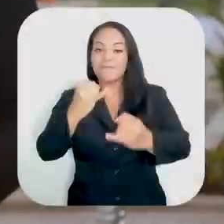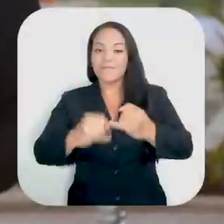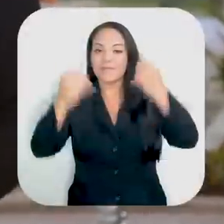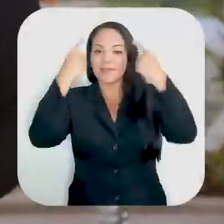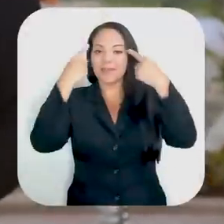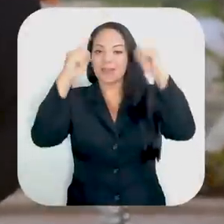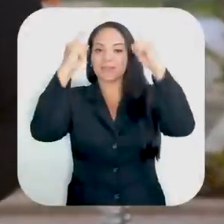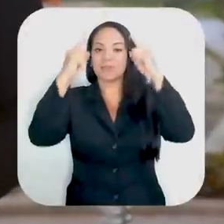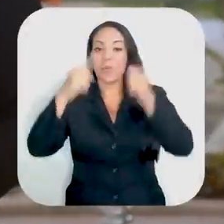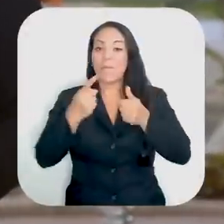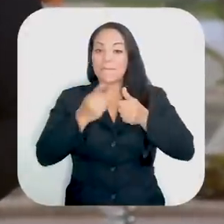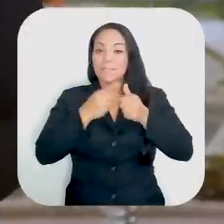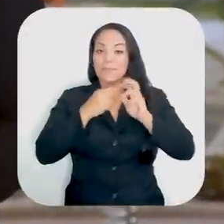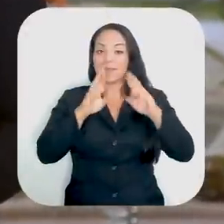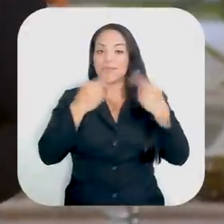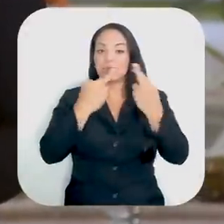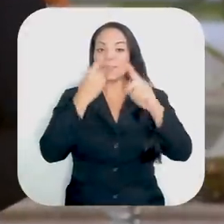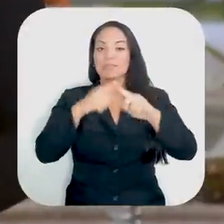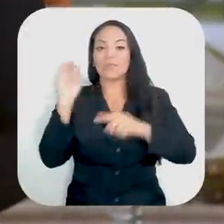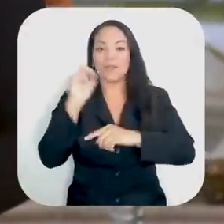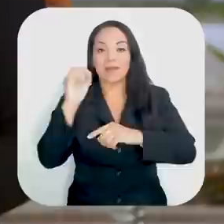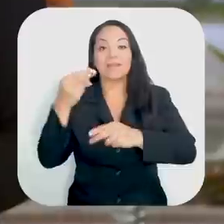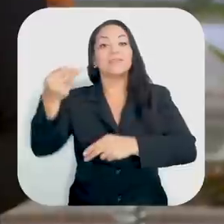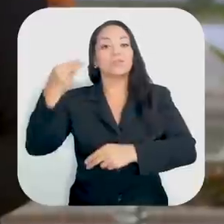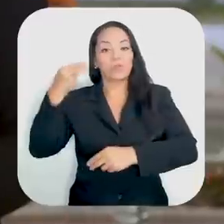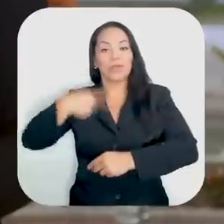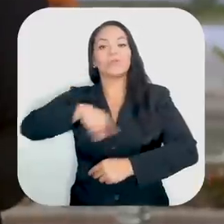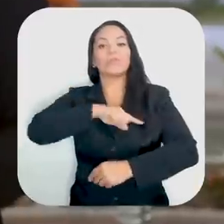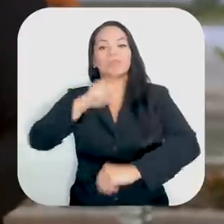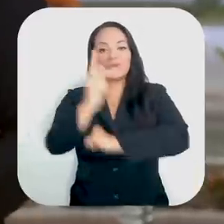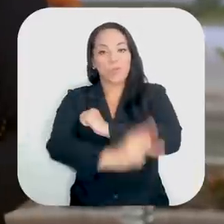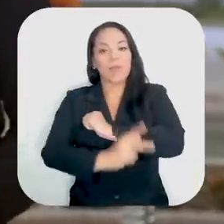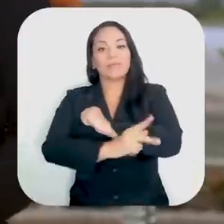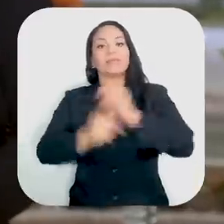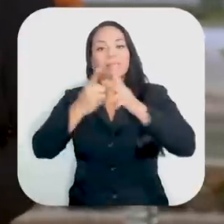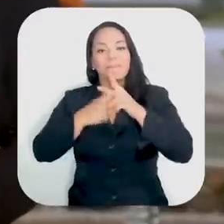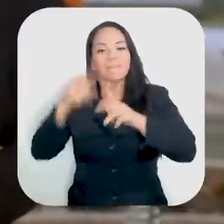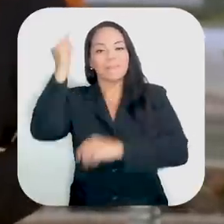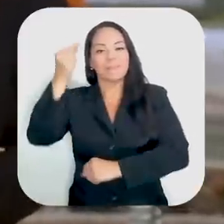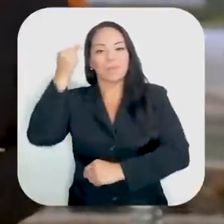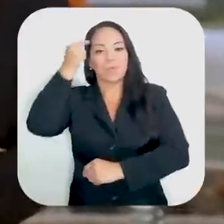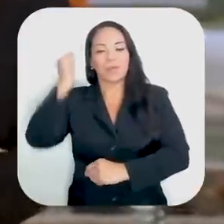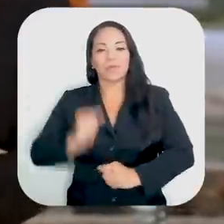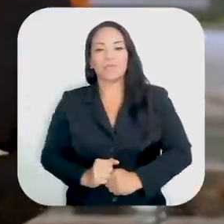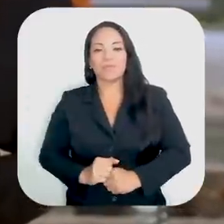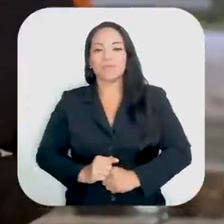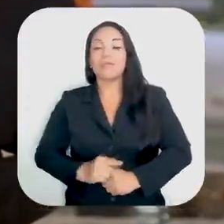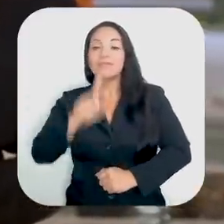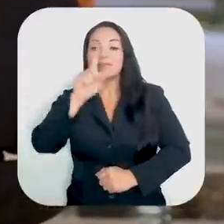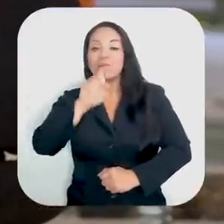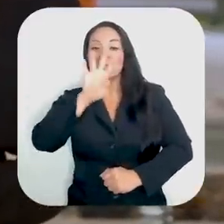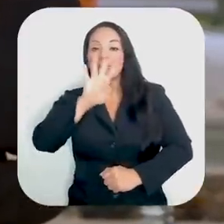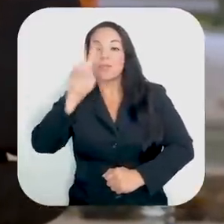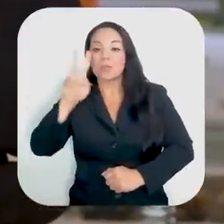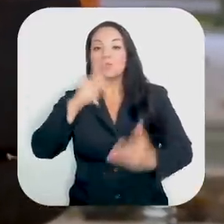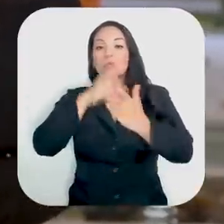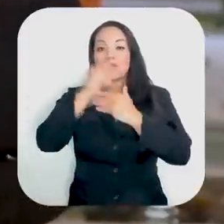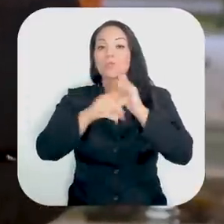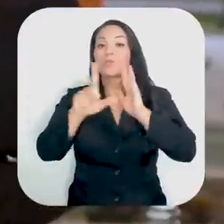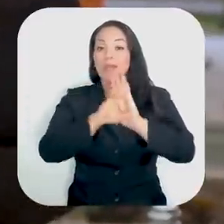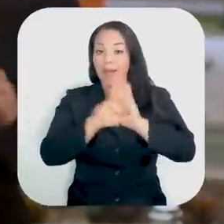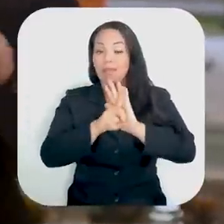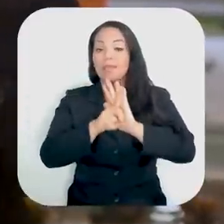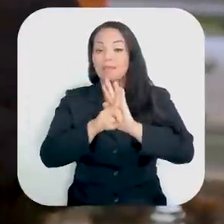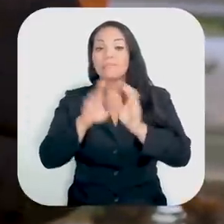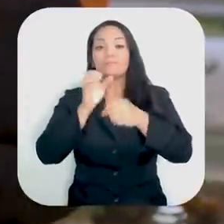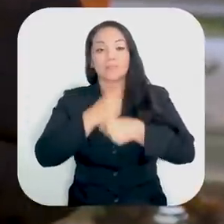Finalizamos con éxito las primeras sesiones extraordinarias en la historia de nuestro país, arrancando un gobierno. Convocamos 142 proyectos de ley sin